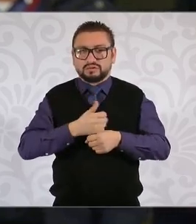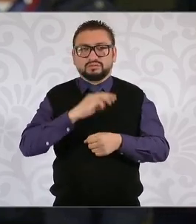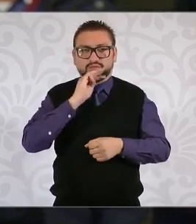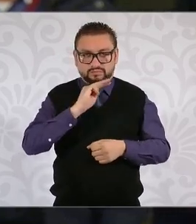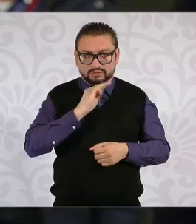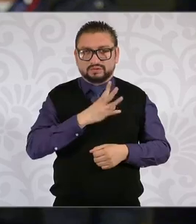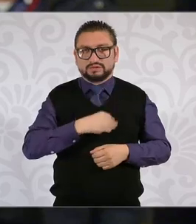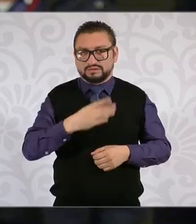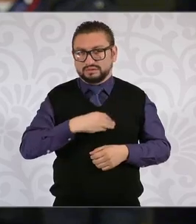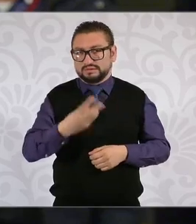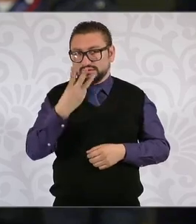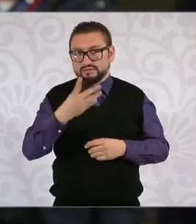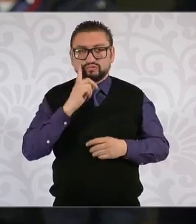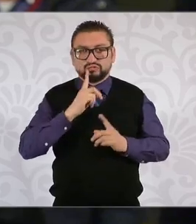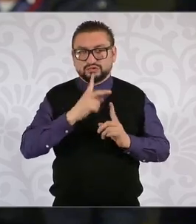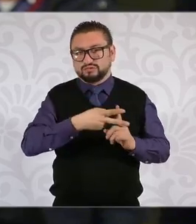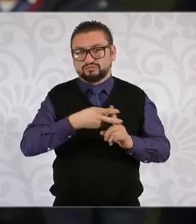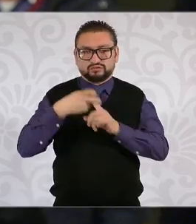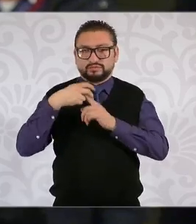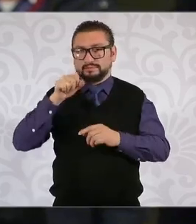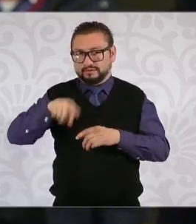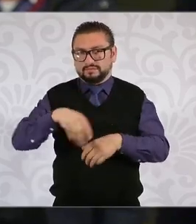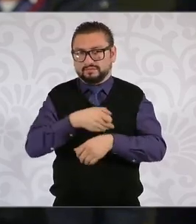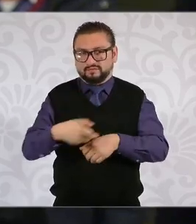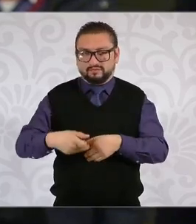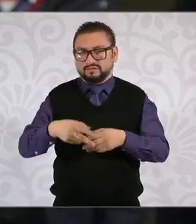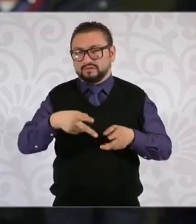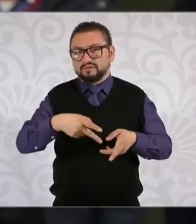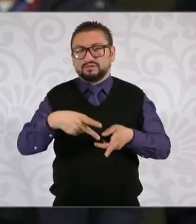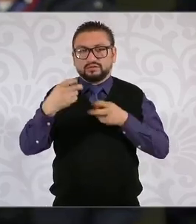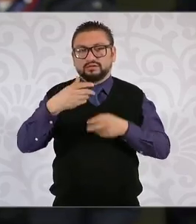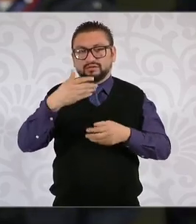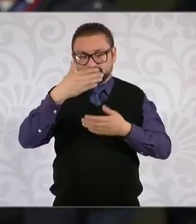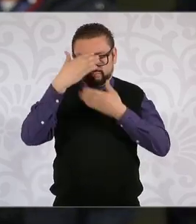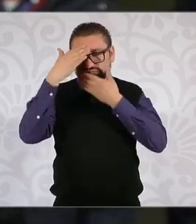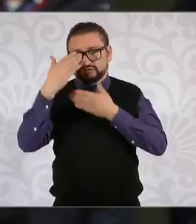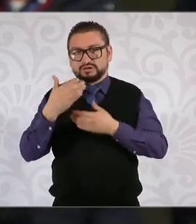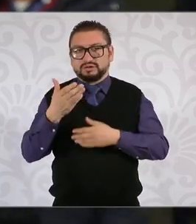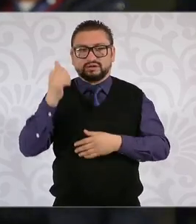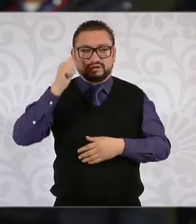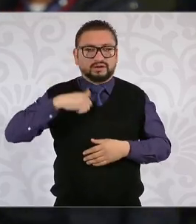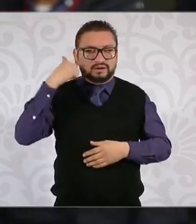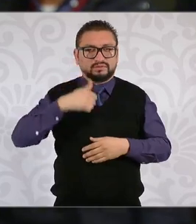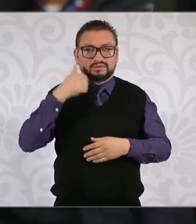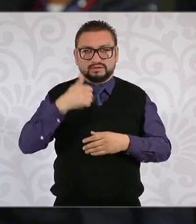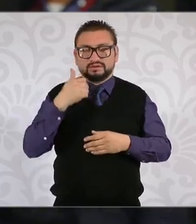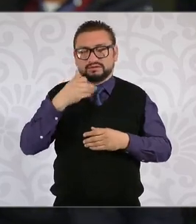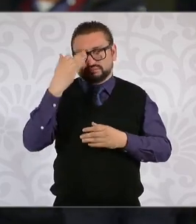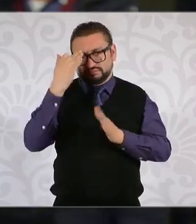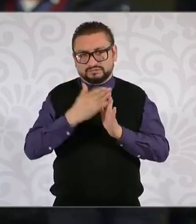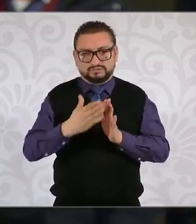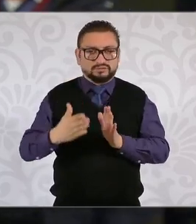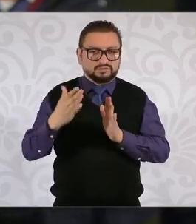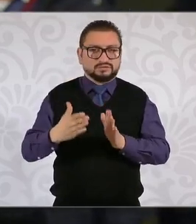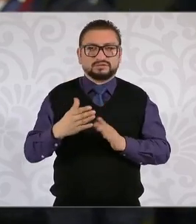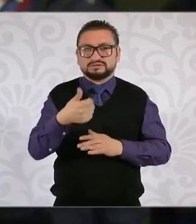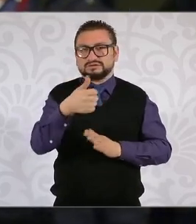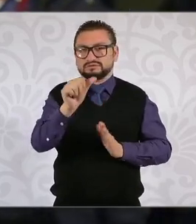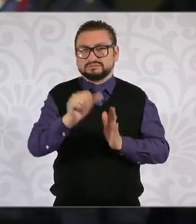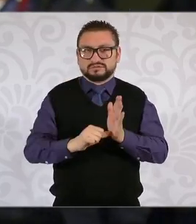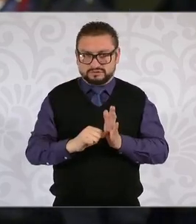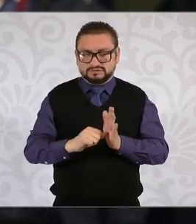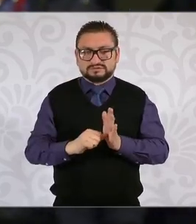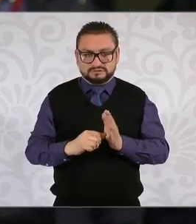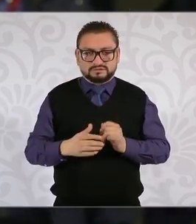y una hija las tres de la misma familia esto ocurrió en abril estuvieron secuestradas durante seis meses